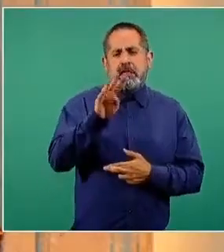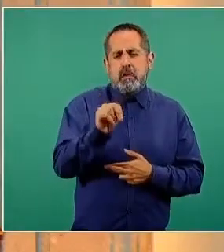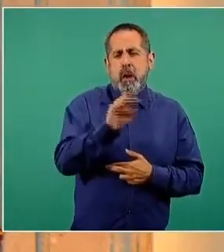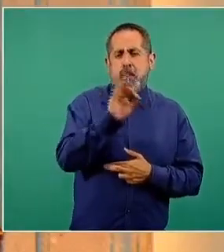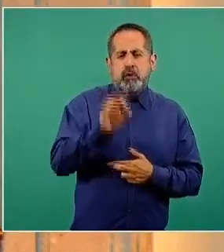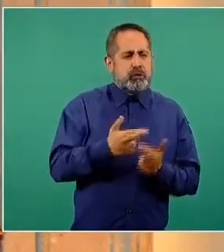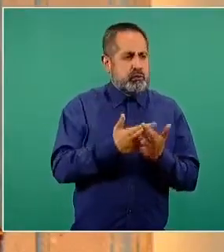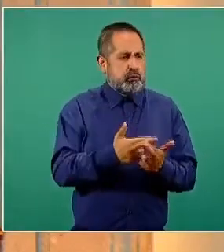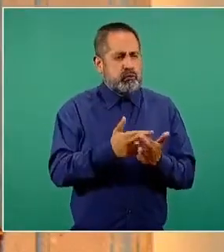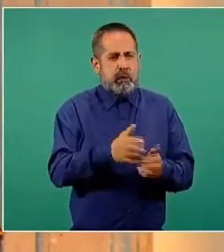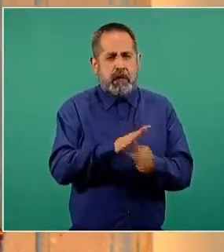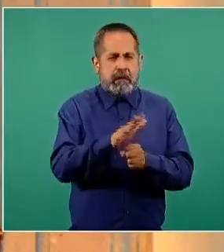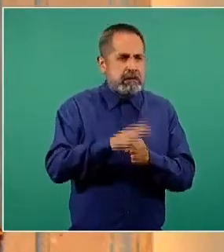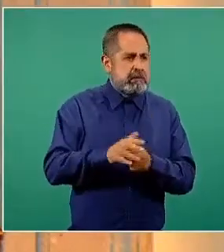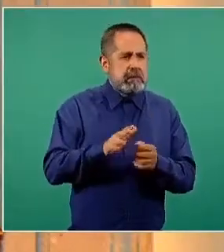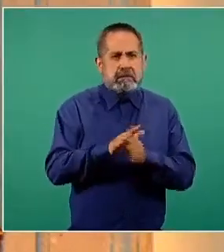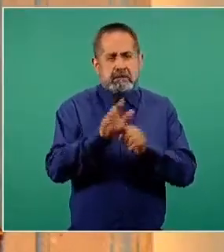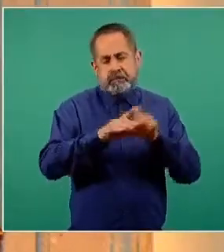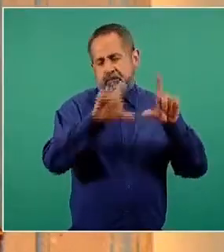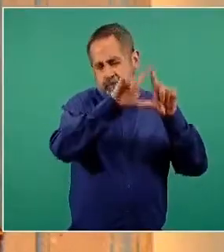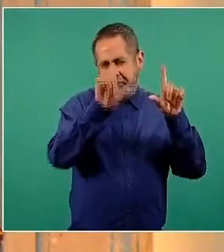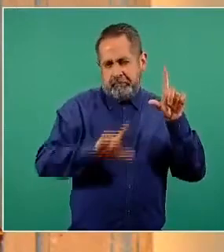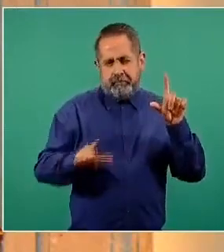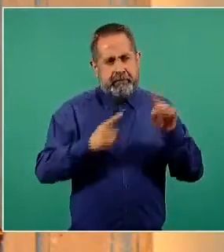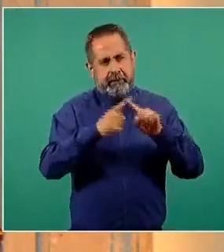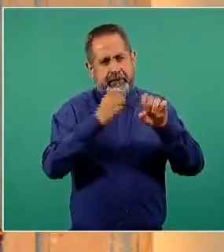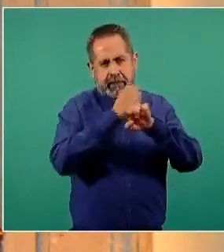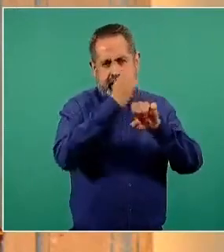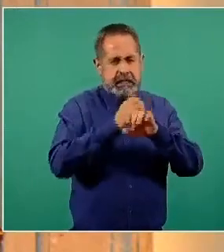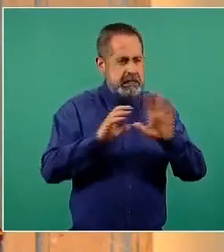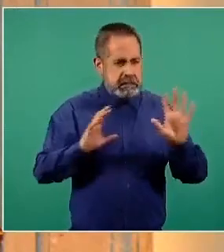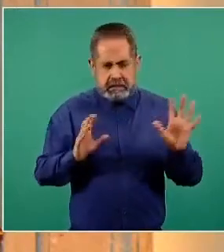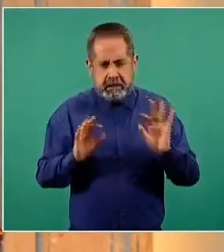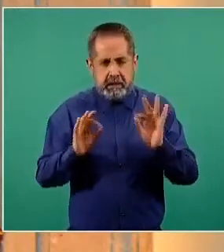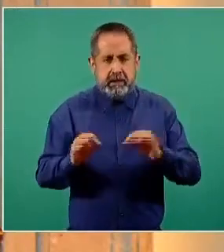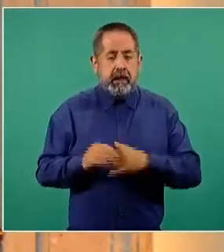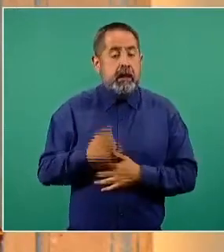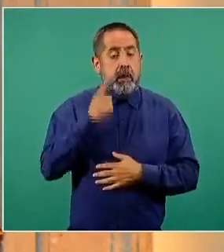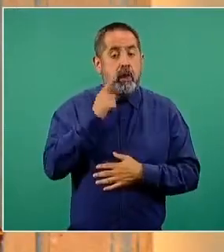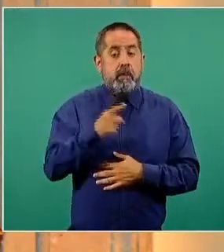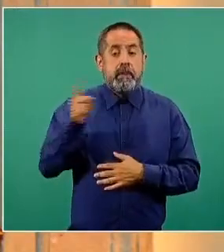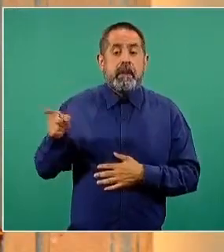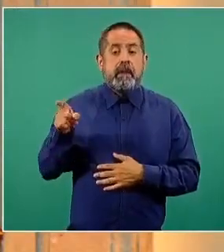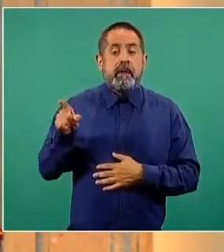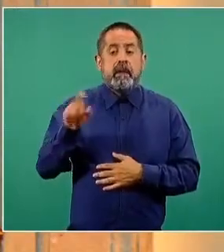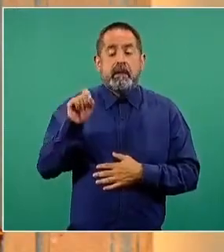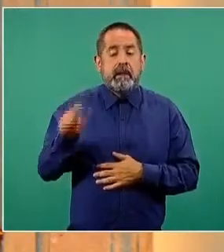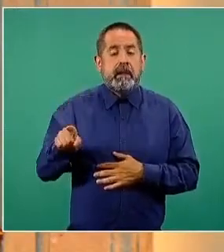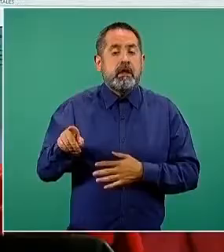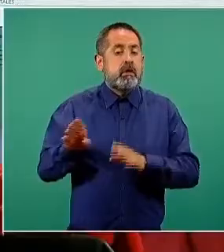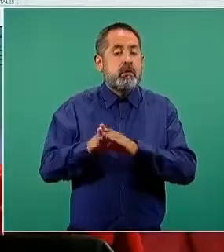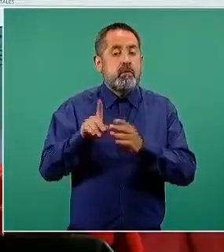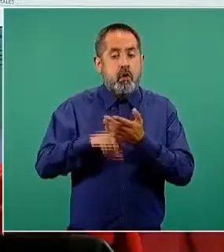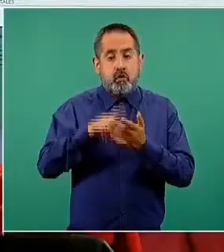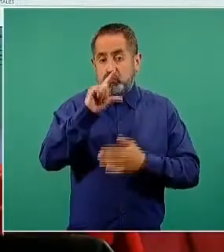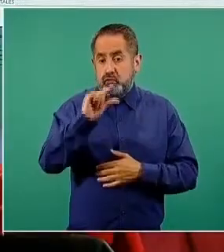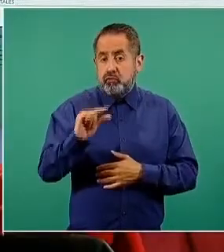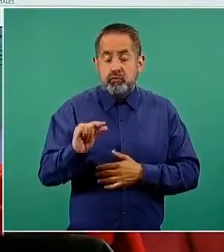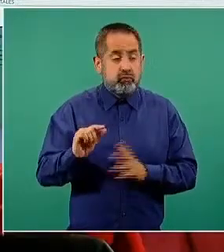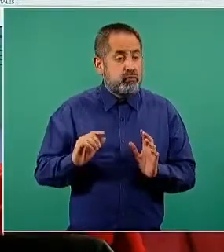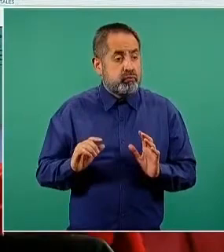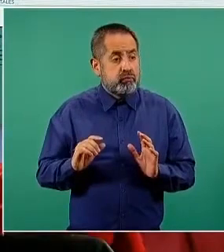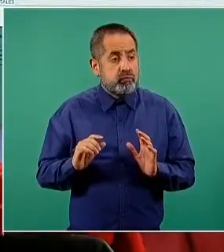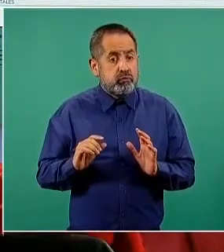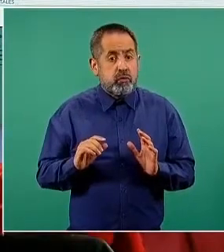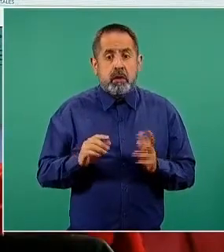distribuye entre las 32 entidades federativas, pero vean ustedes también es uno de los porcentajes más bajos para este tipo